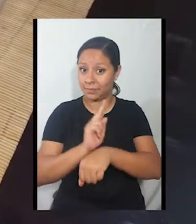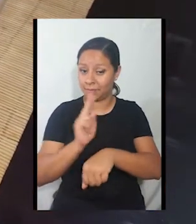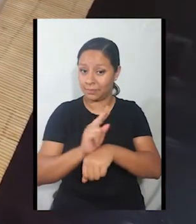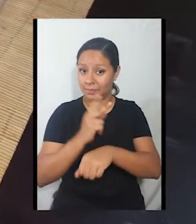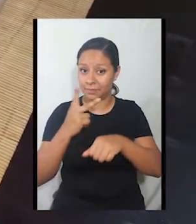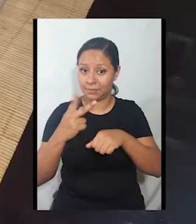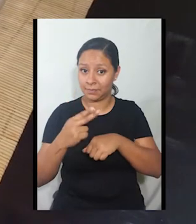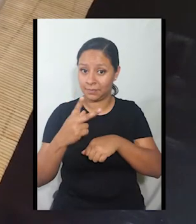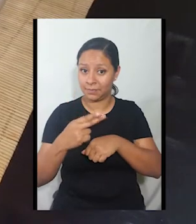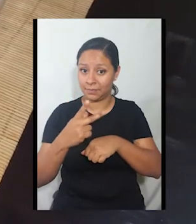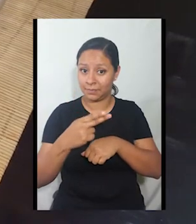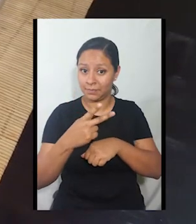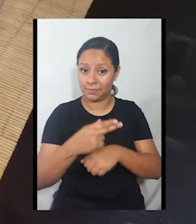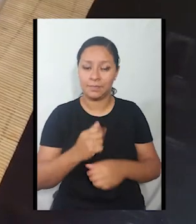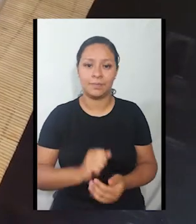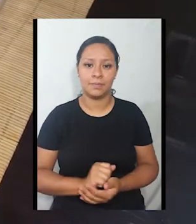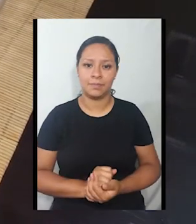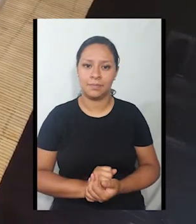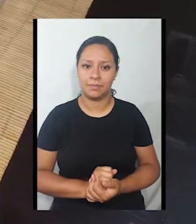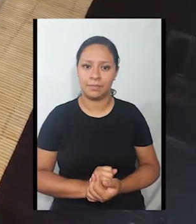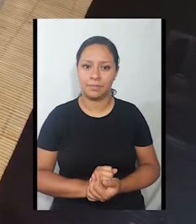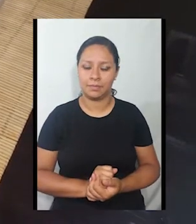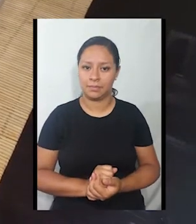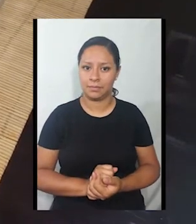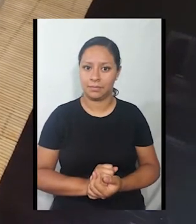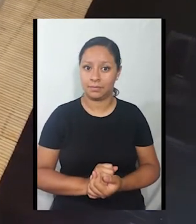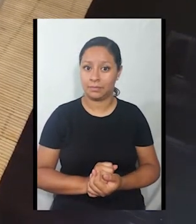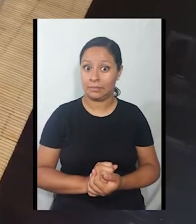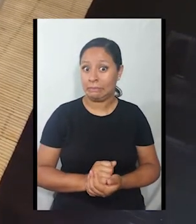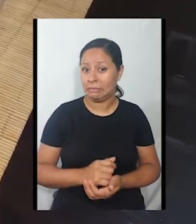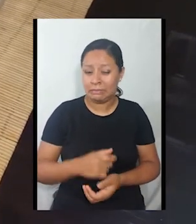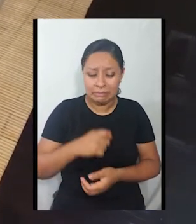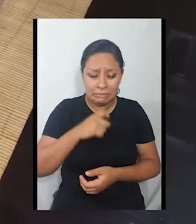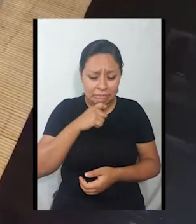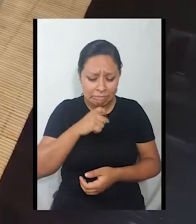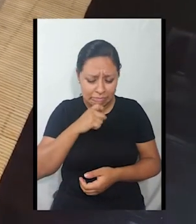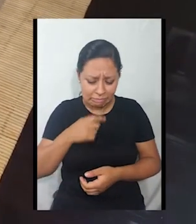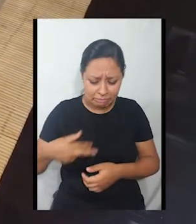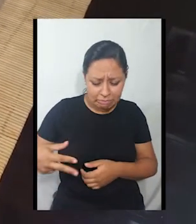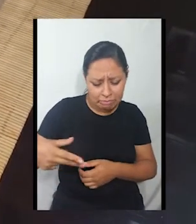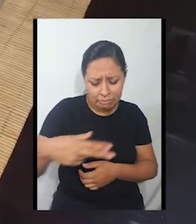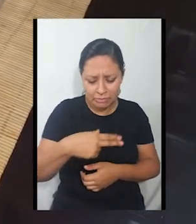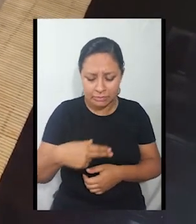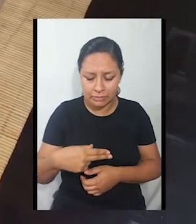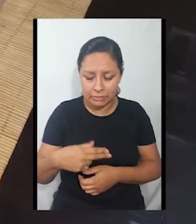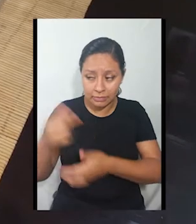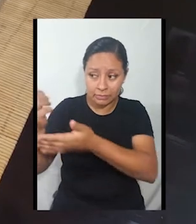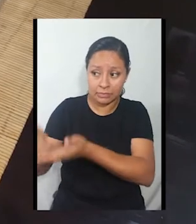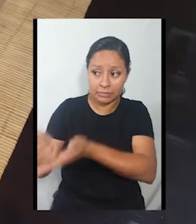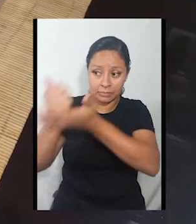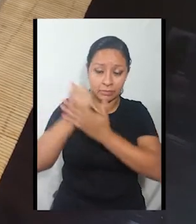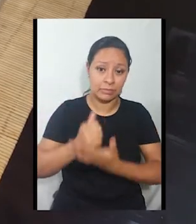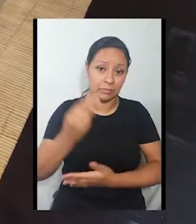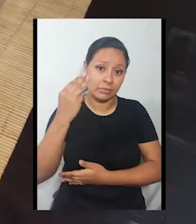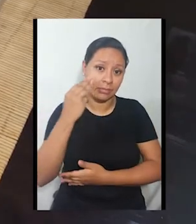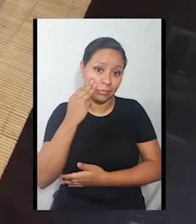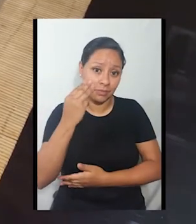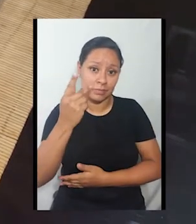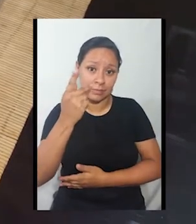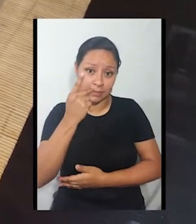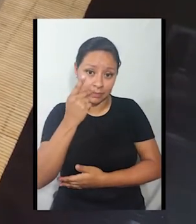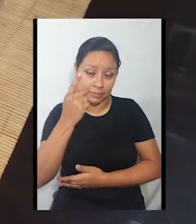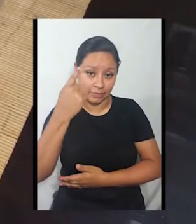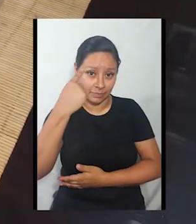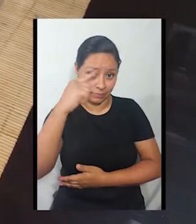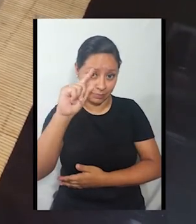Si no podemos cortar, vamos a pedirle ayuda a papá o a mamá para que cortemos el centro de